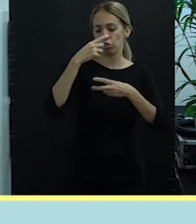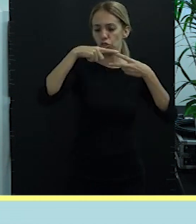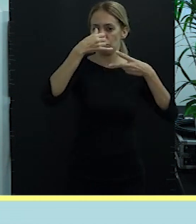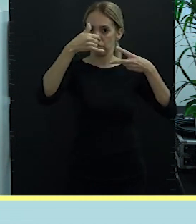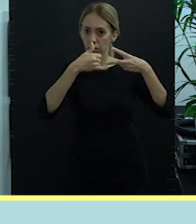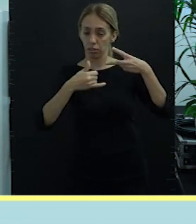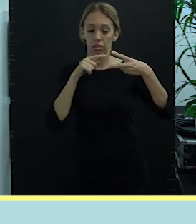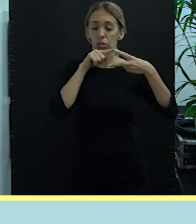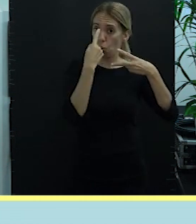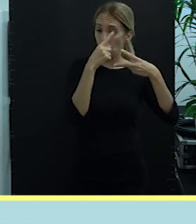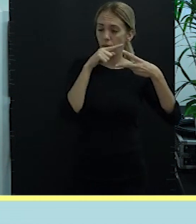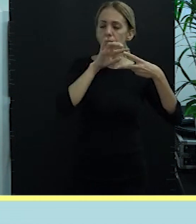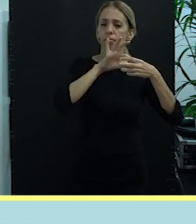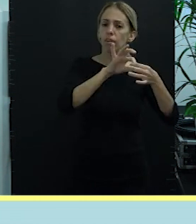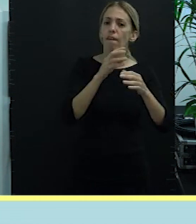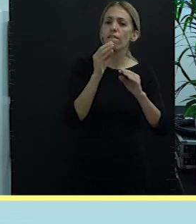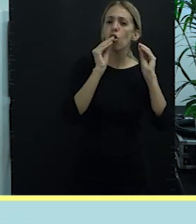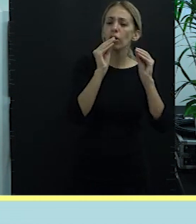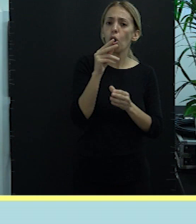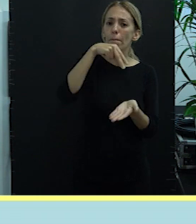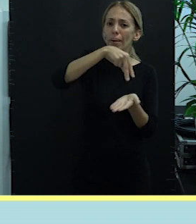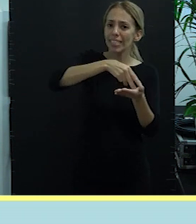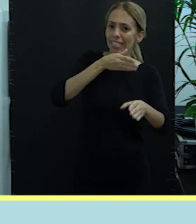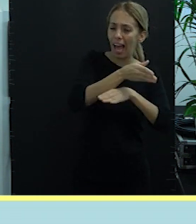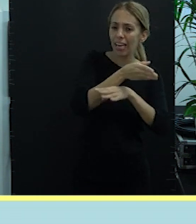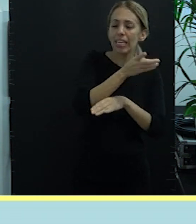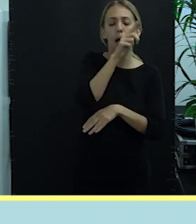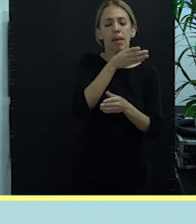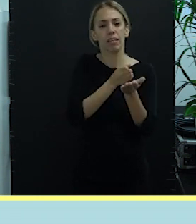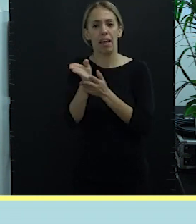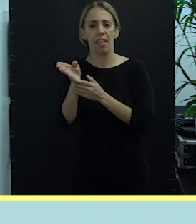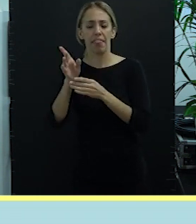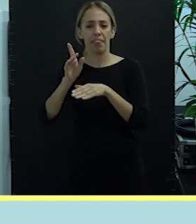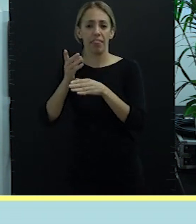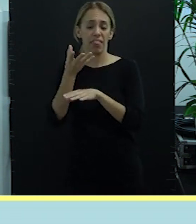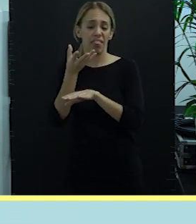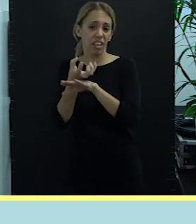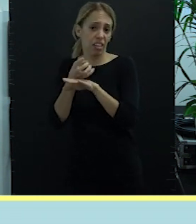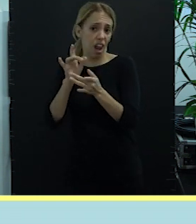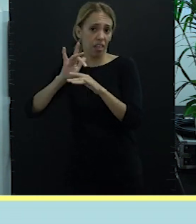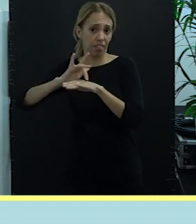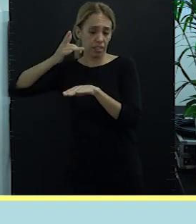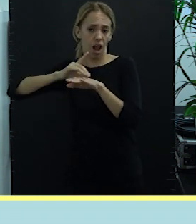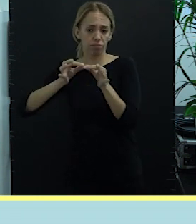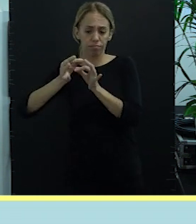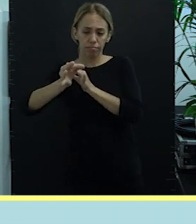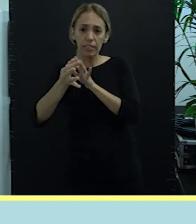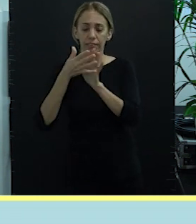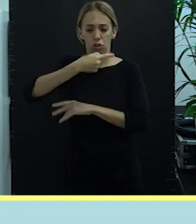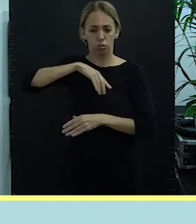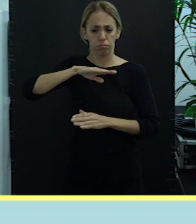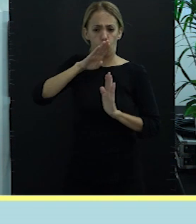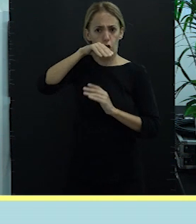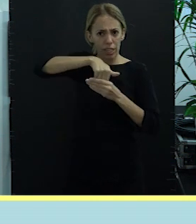pero no solo por una formación presencial, sino por una formación digital. Hemos desarrollado nuestro propio LMS, nuestros